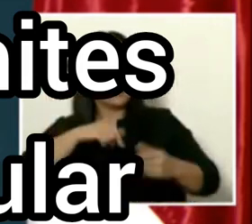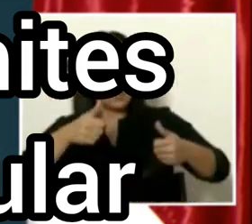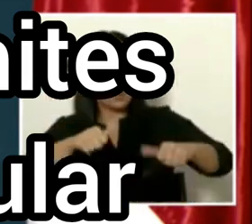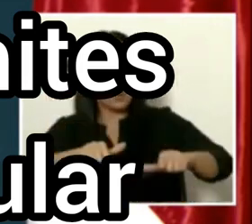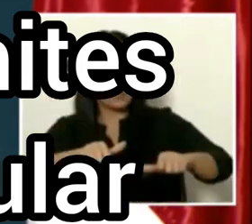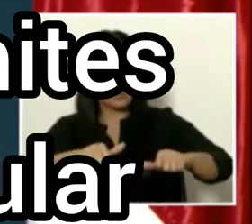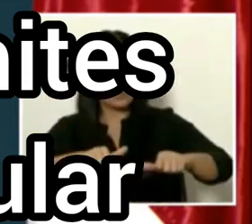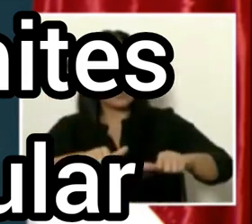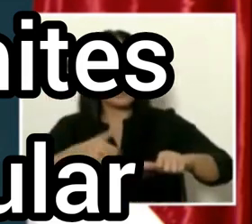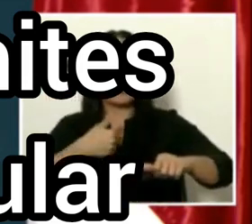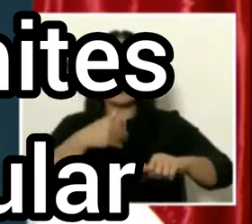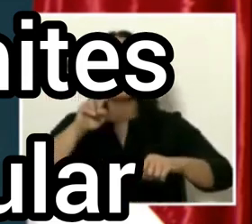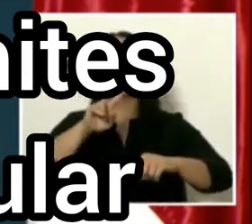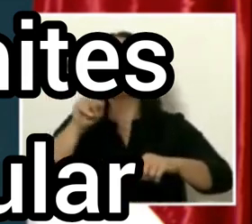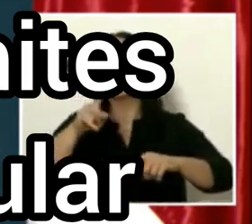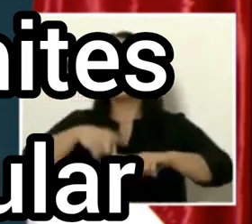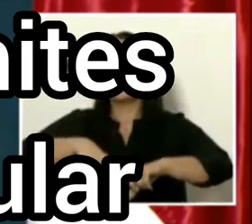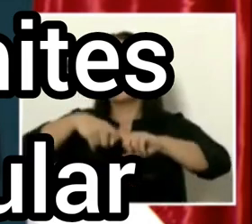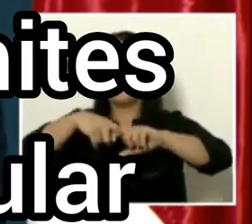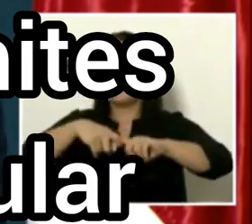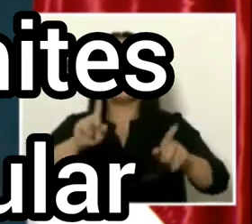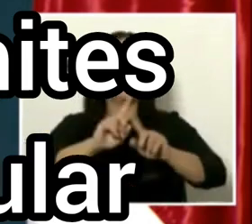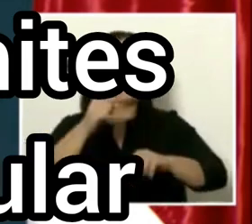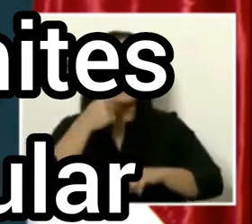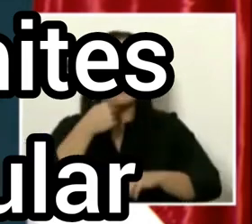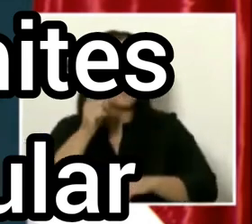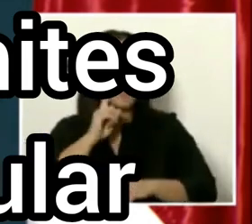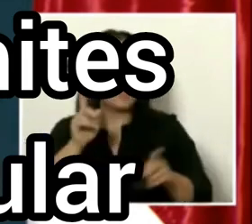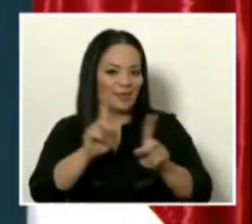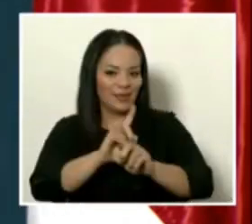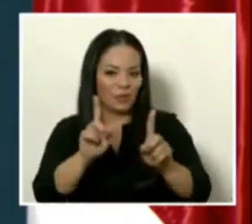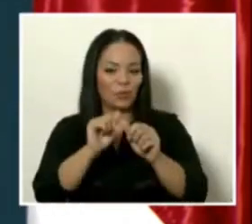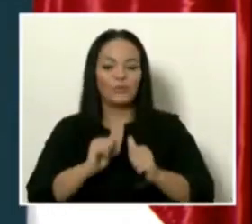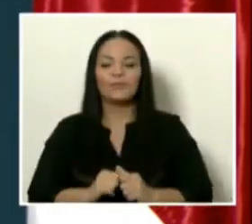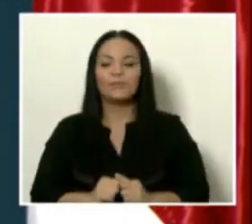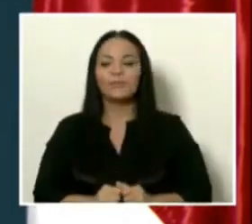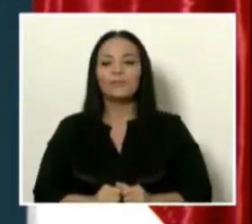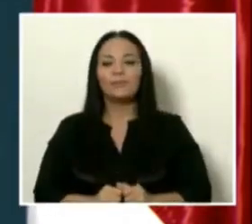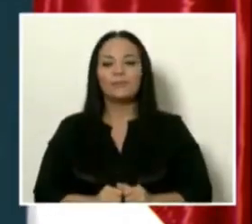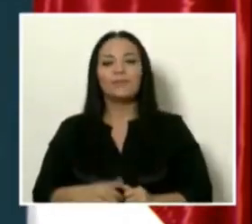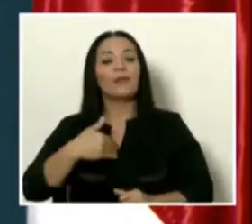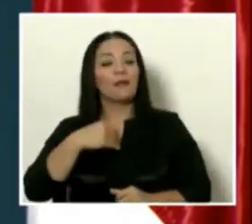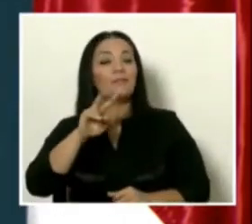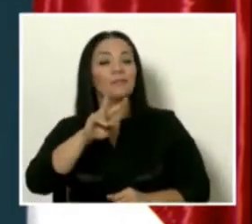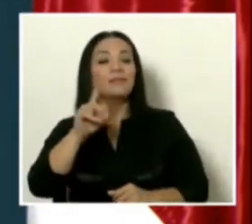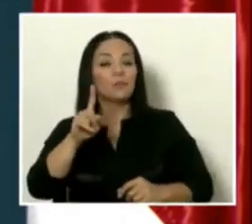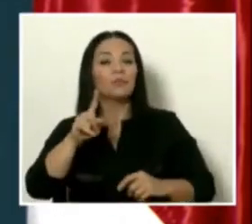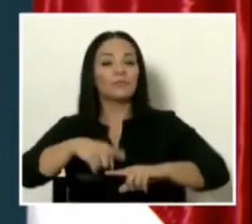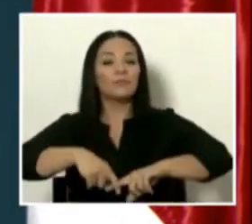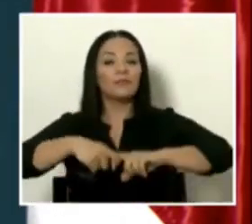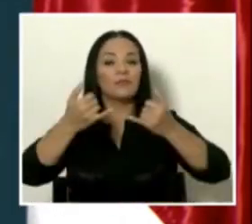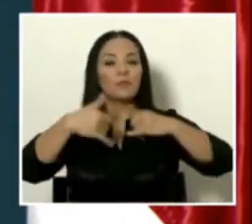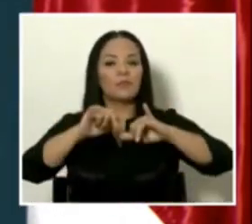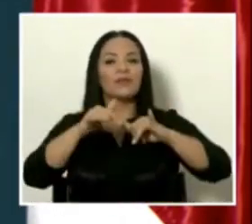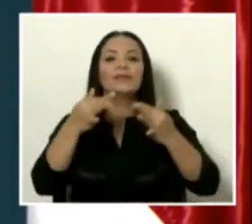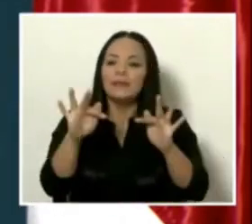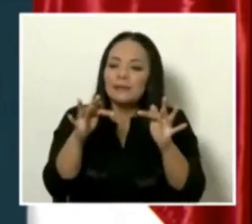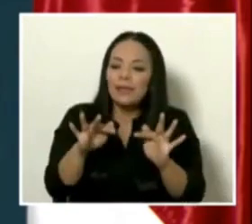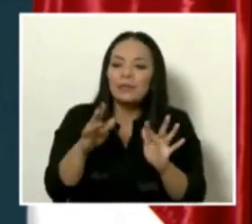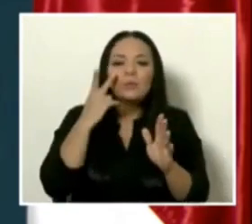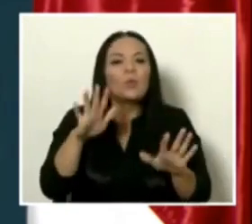hay 21 pendientes, tampoco les voy a mentir, que estamos tratando de todavía resolver.